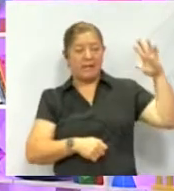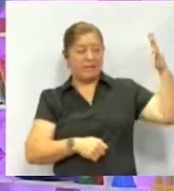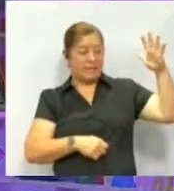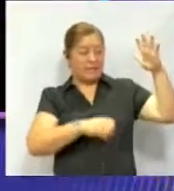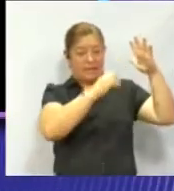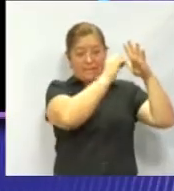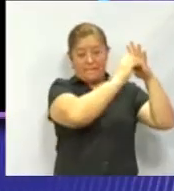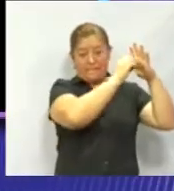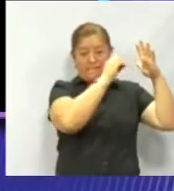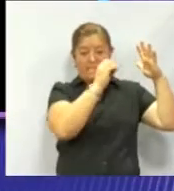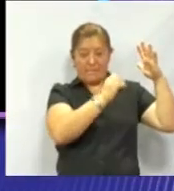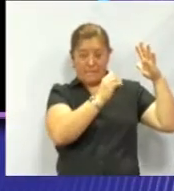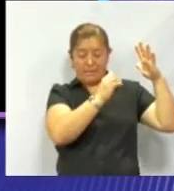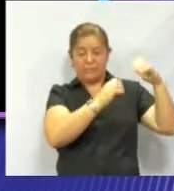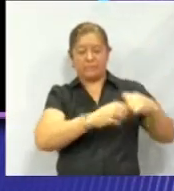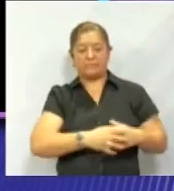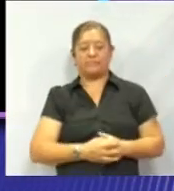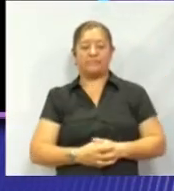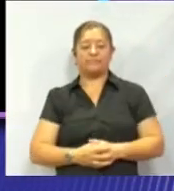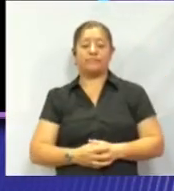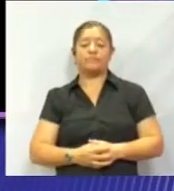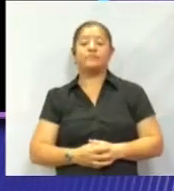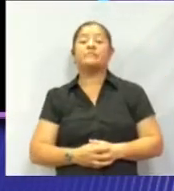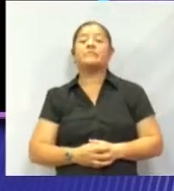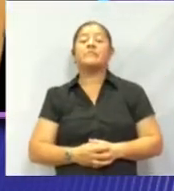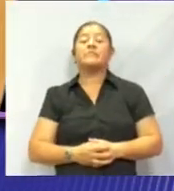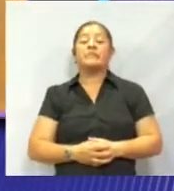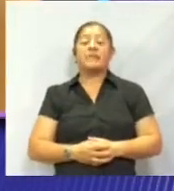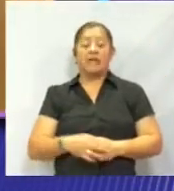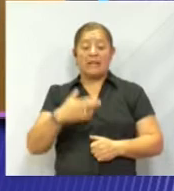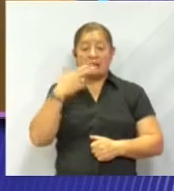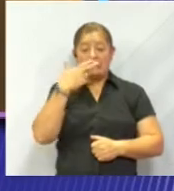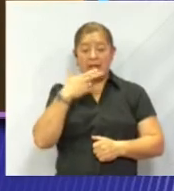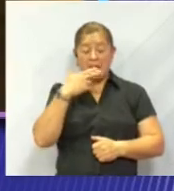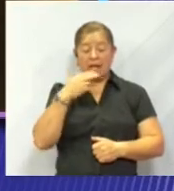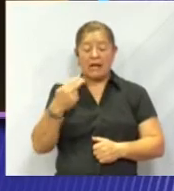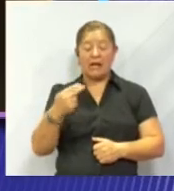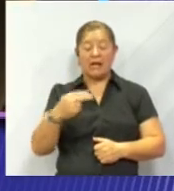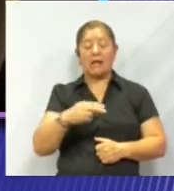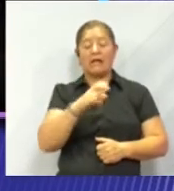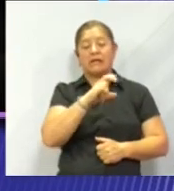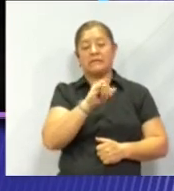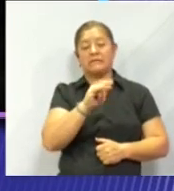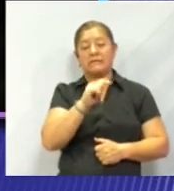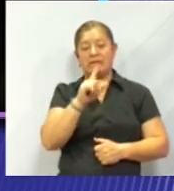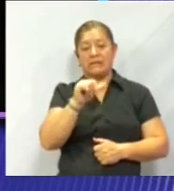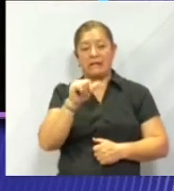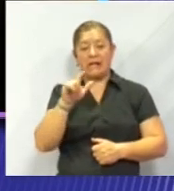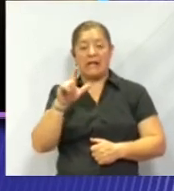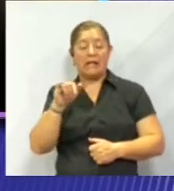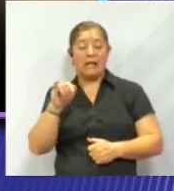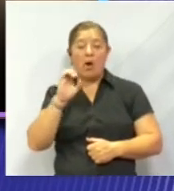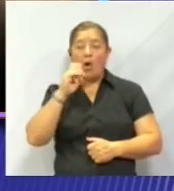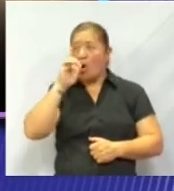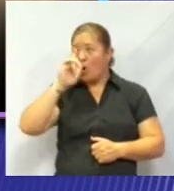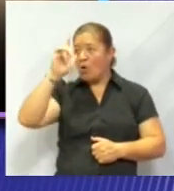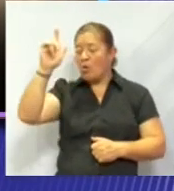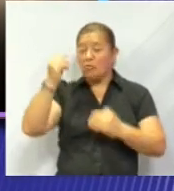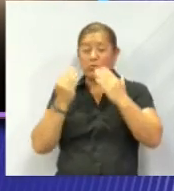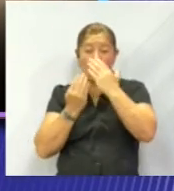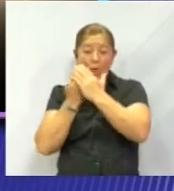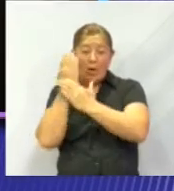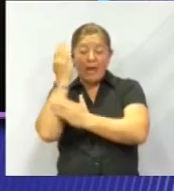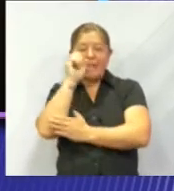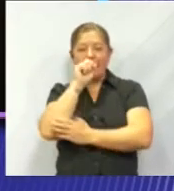ha sido venerada. Por ejemplo, en Náhuatl se le conoce como Citlali o luz del alba. También se debe su nombre a la diosa